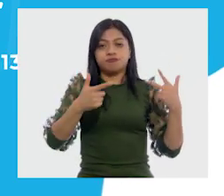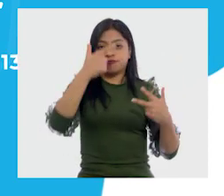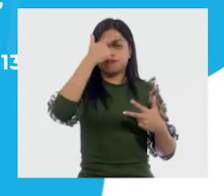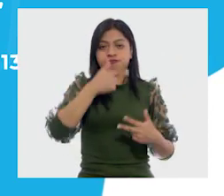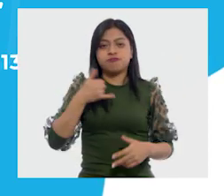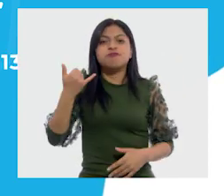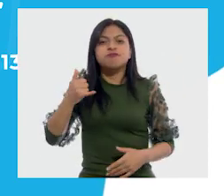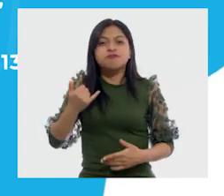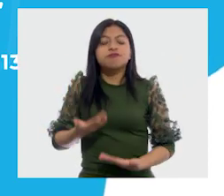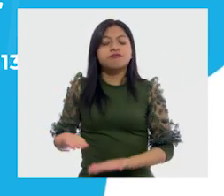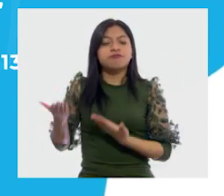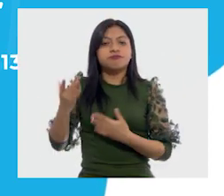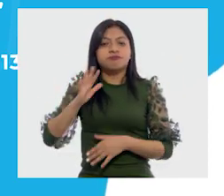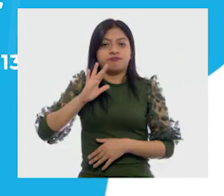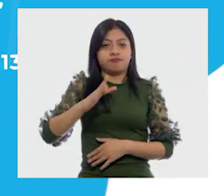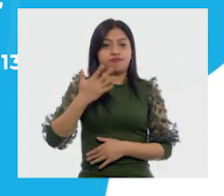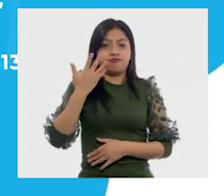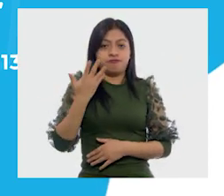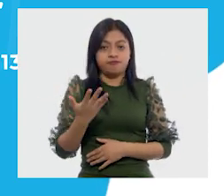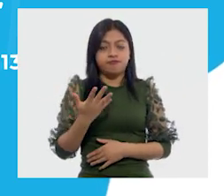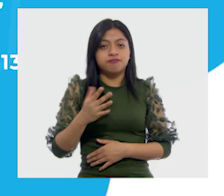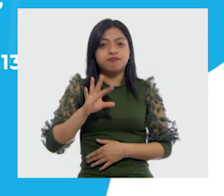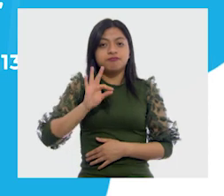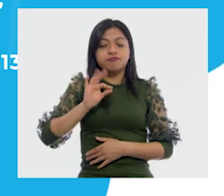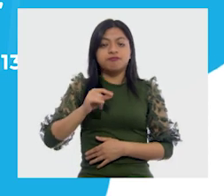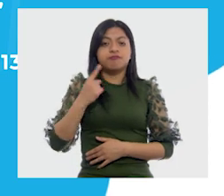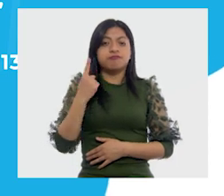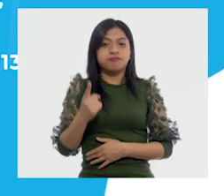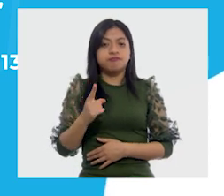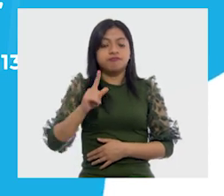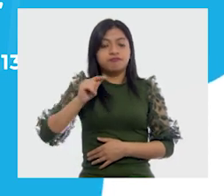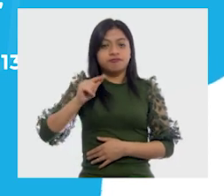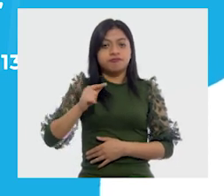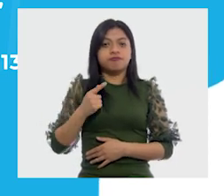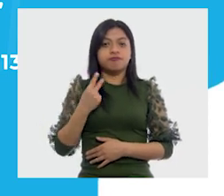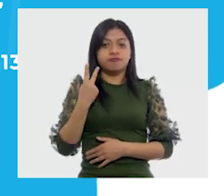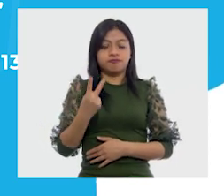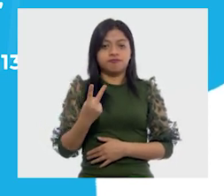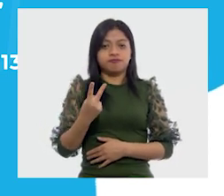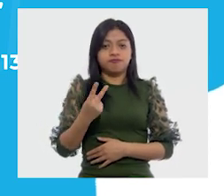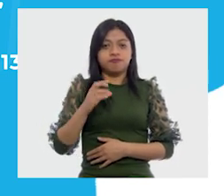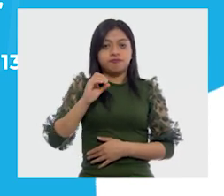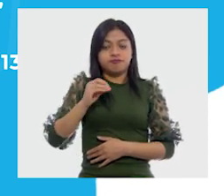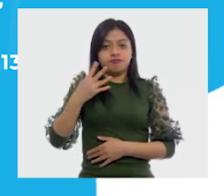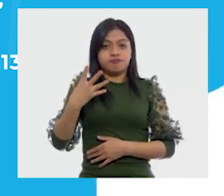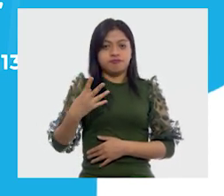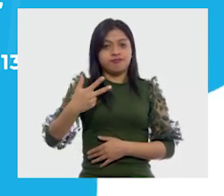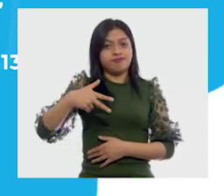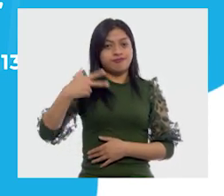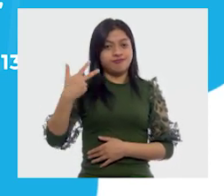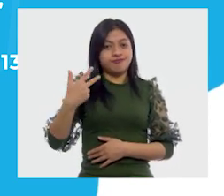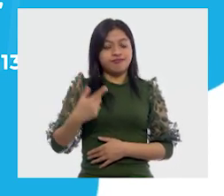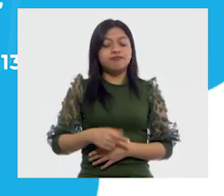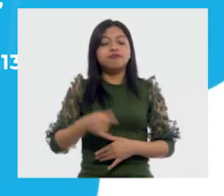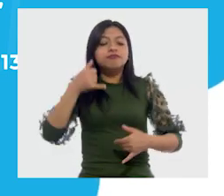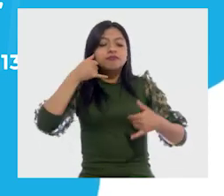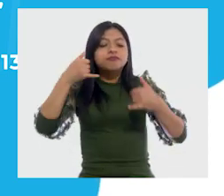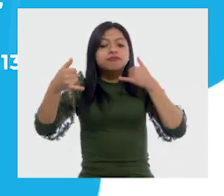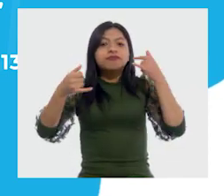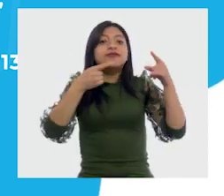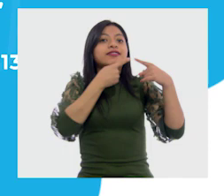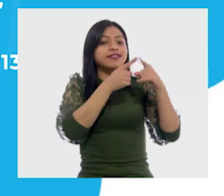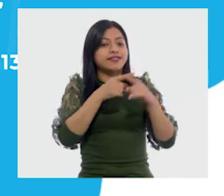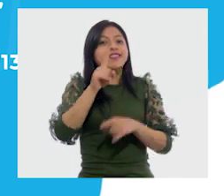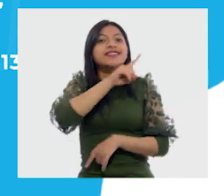horas al teléfono 5541-7204-13. ¡Son